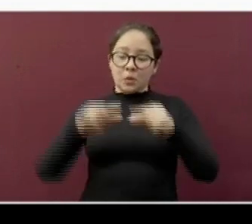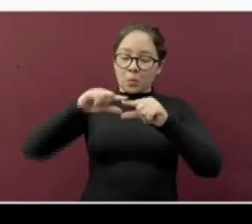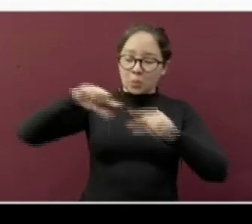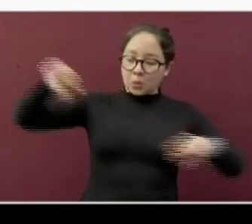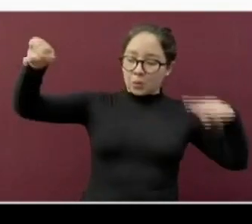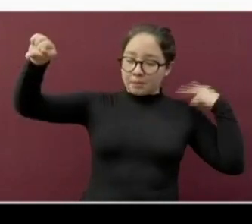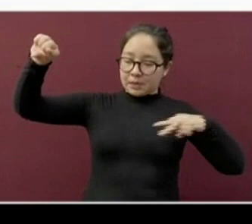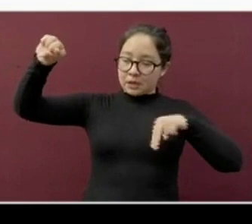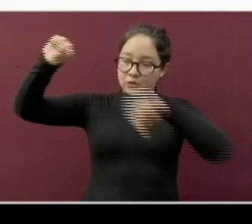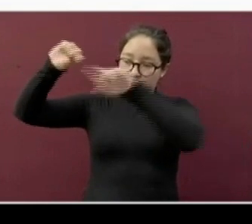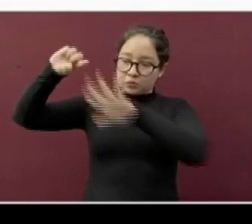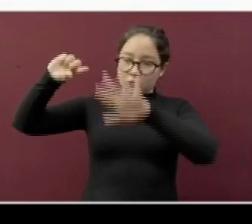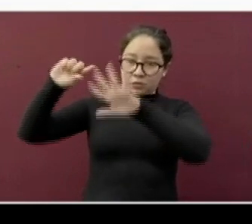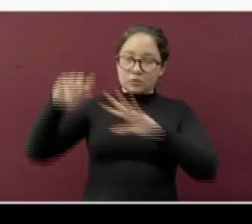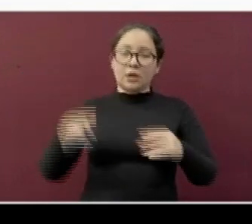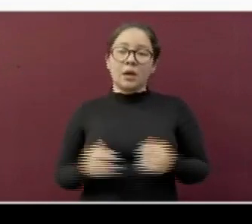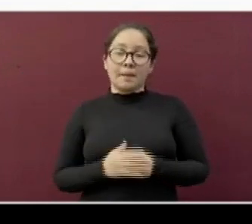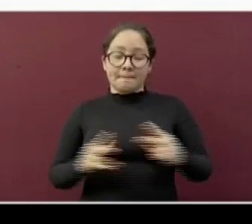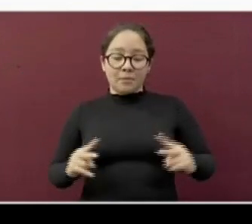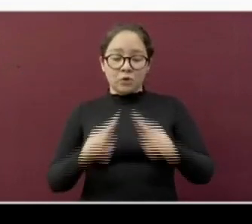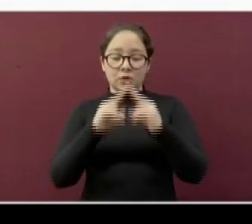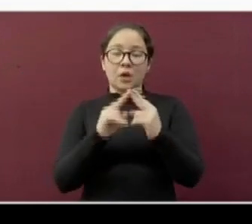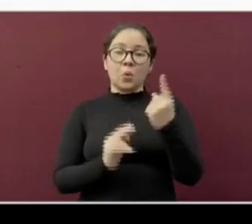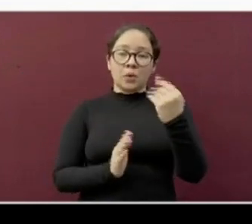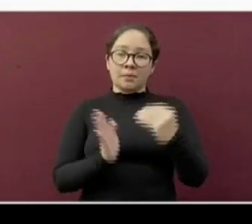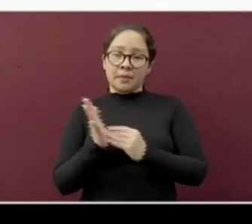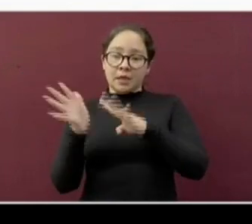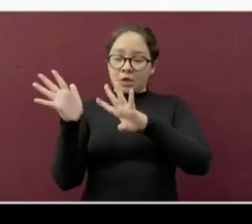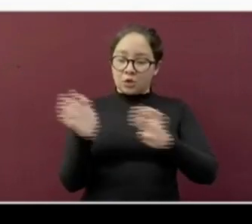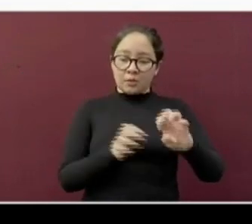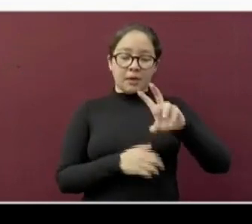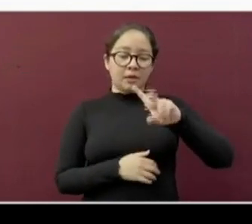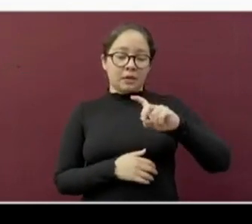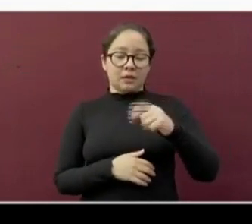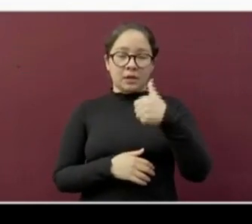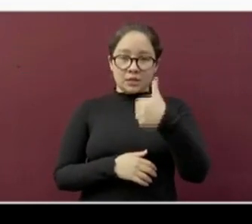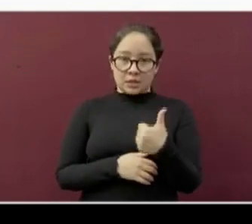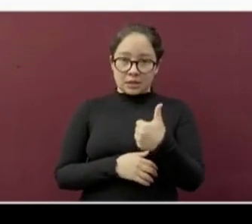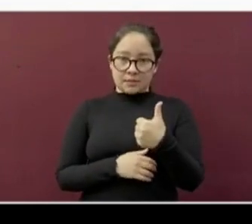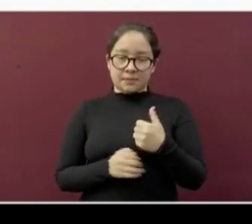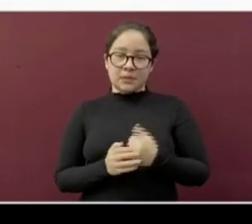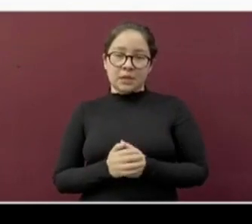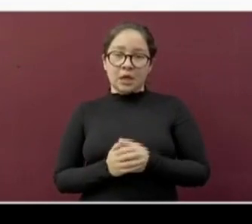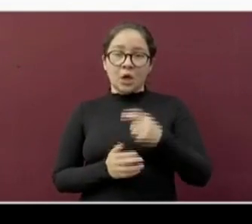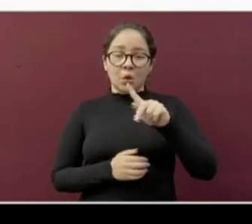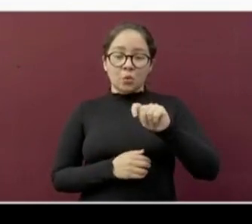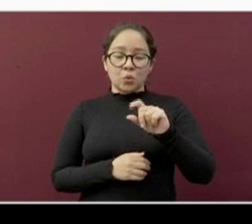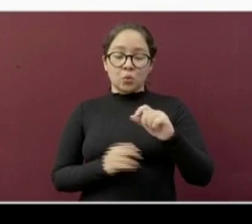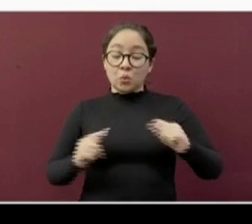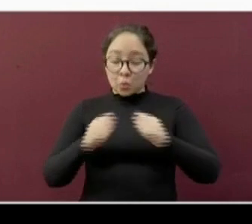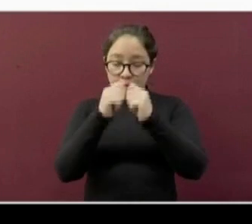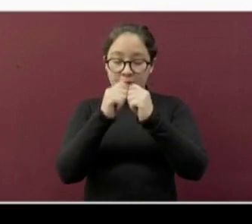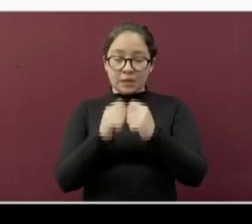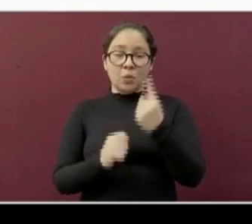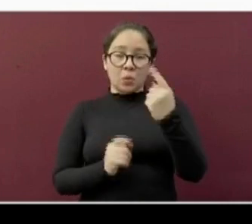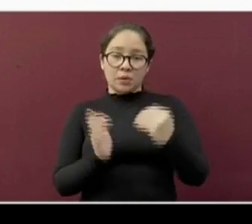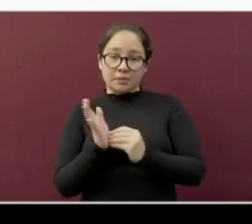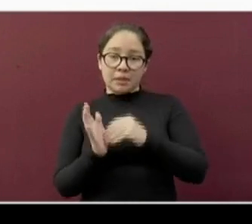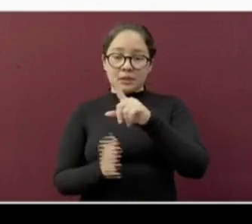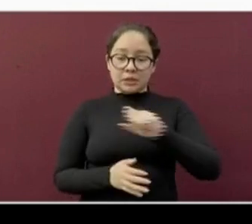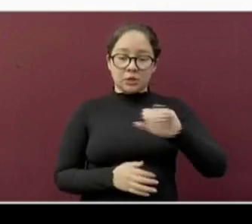norte, Poza Rica ahora presenta 1,936 casos. Tuxpan acumula 1